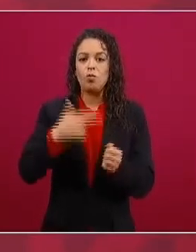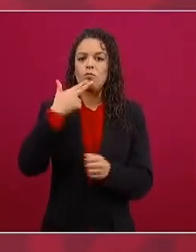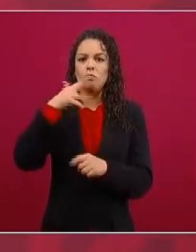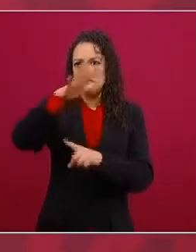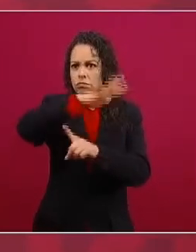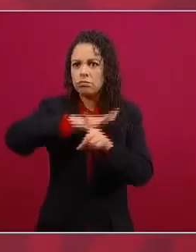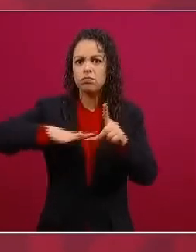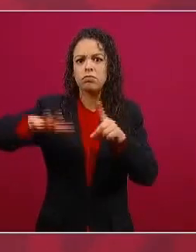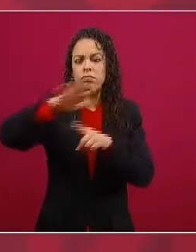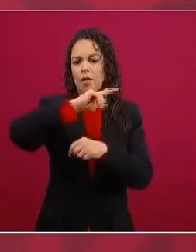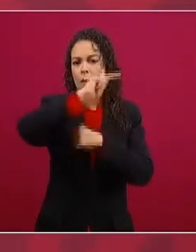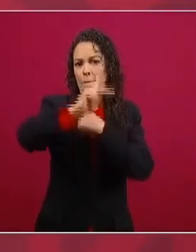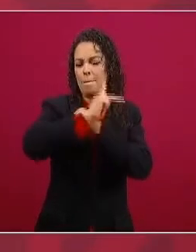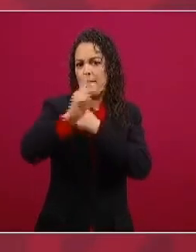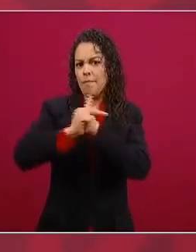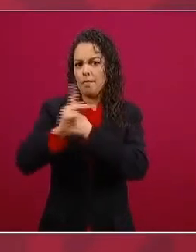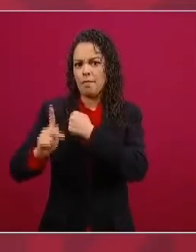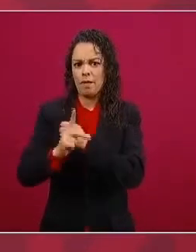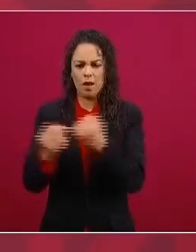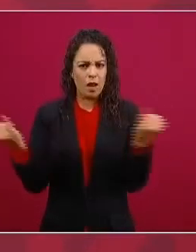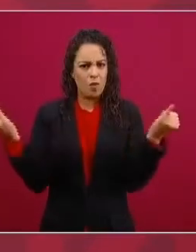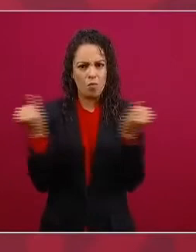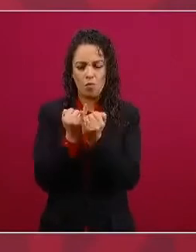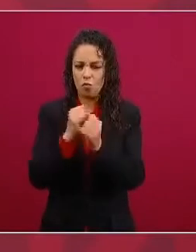igual para todos